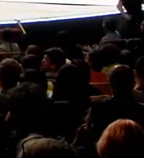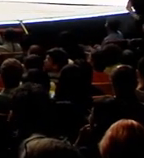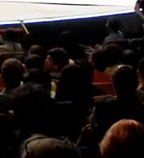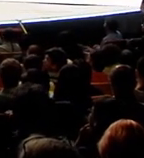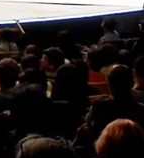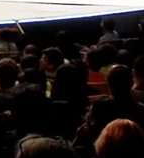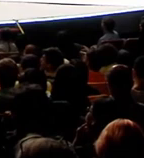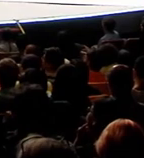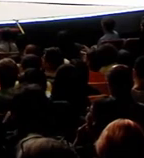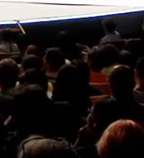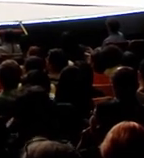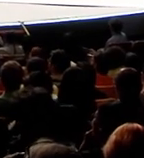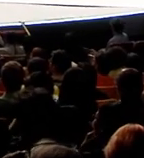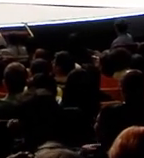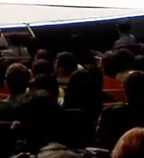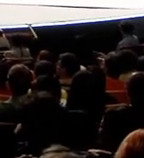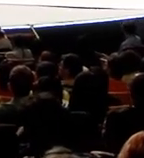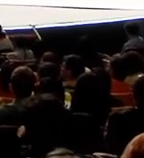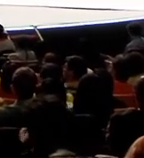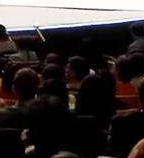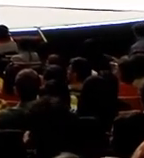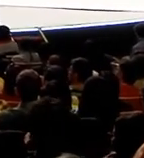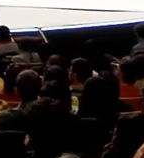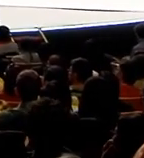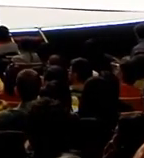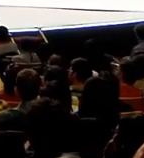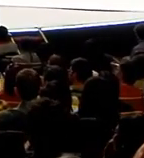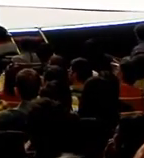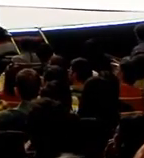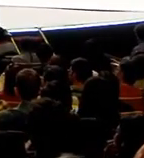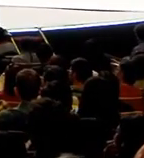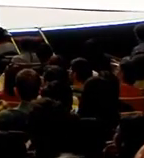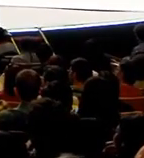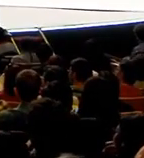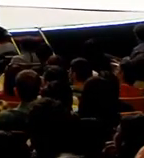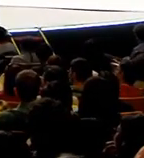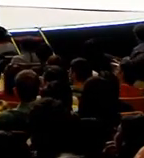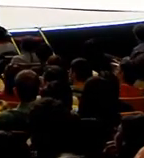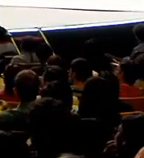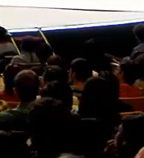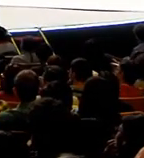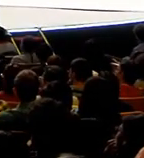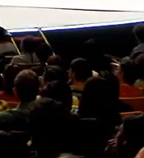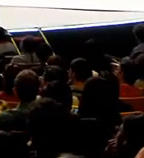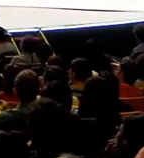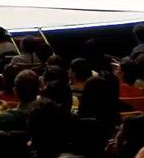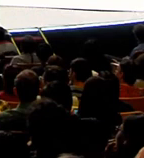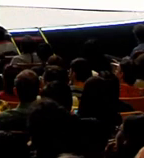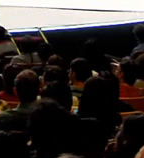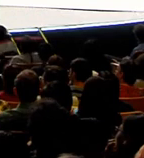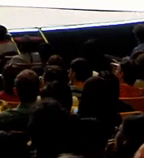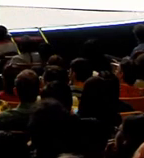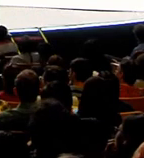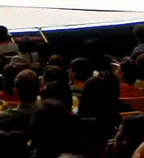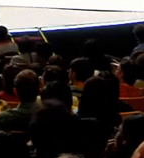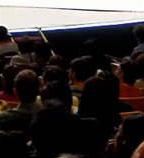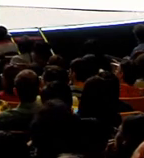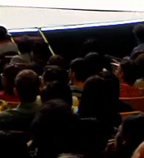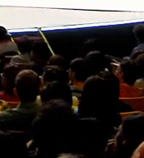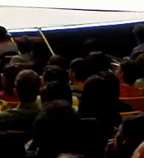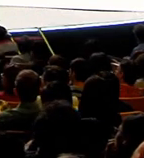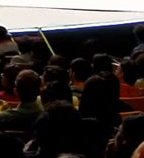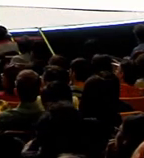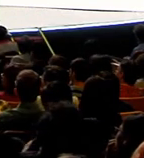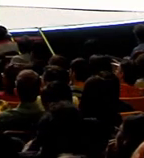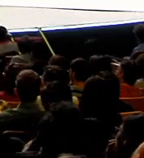¿Quiénes usan Fund2Action? Organizaciones, como dije, y artistas. Aquí vemos, por ejemplo, a Ariana Grande, que usó